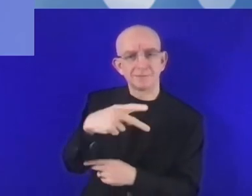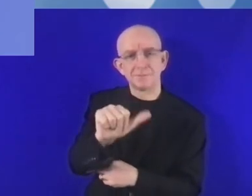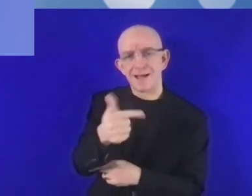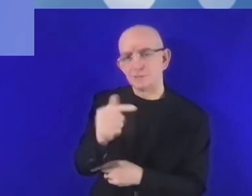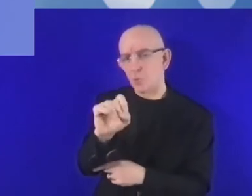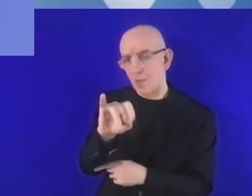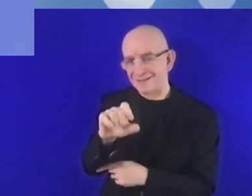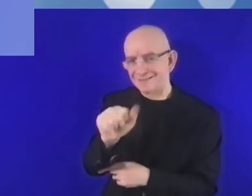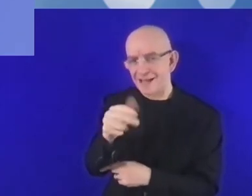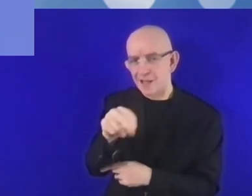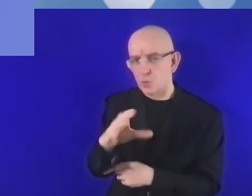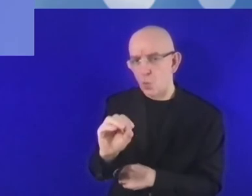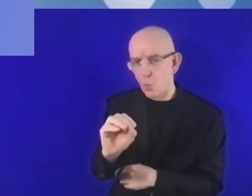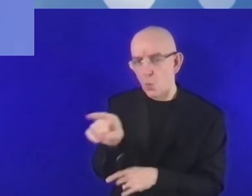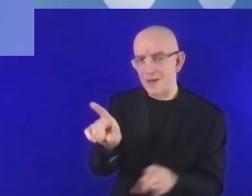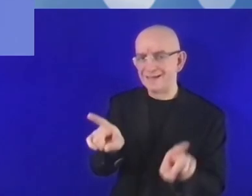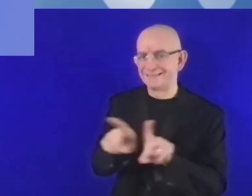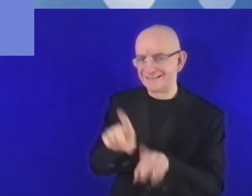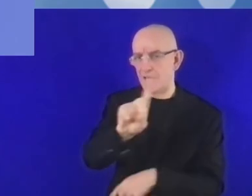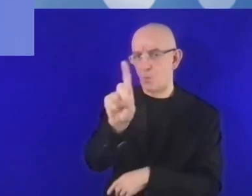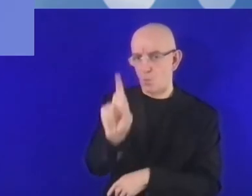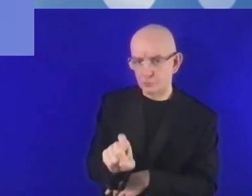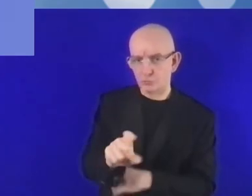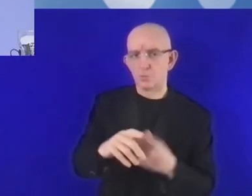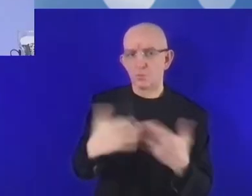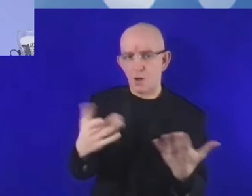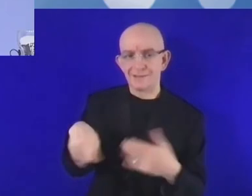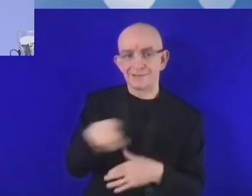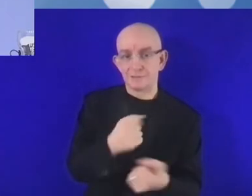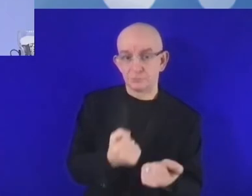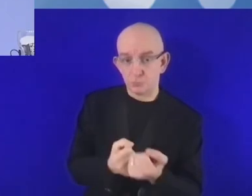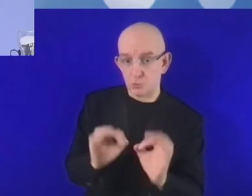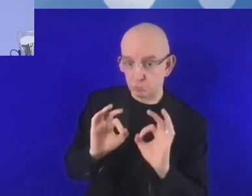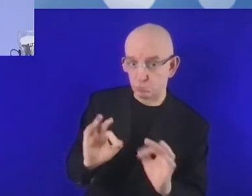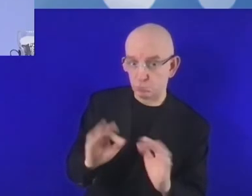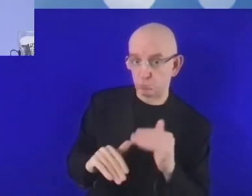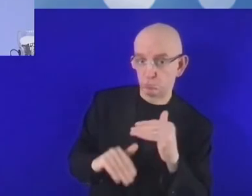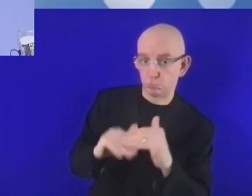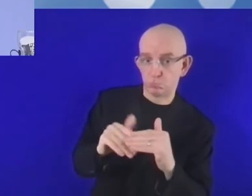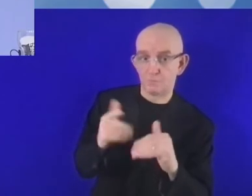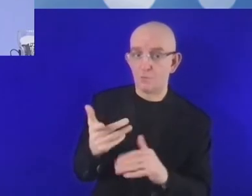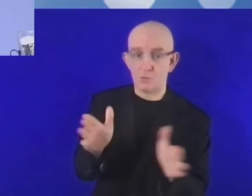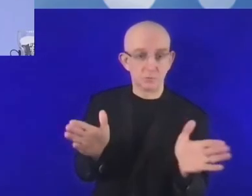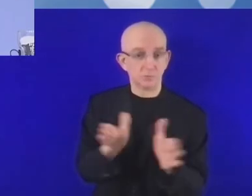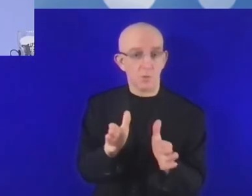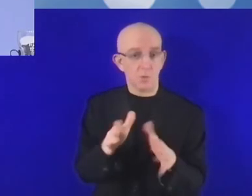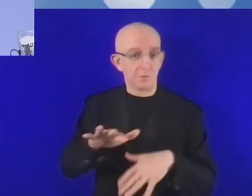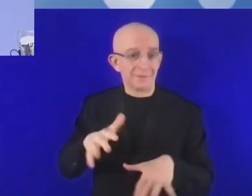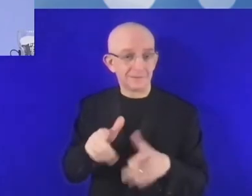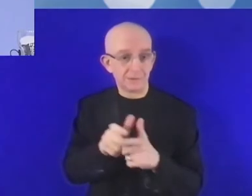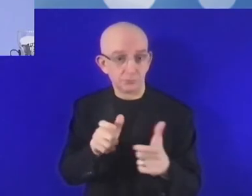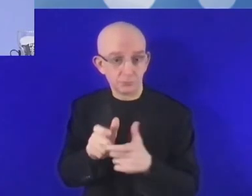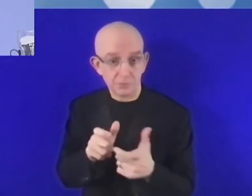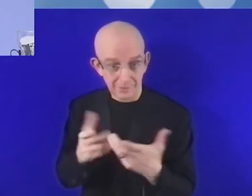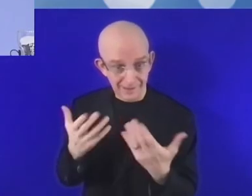dirigida a la señora María Francesca Spatolizano. Por tanto,